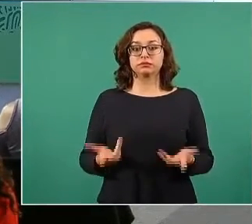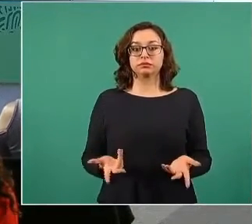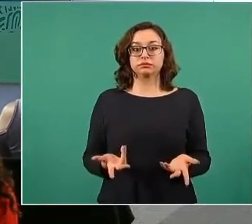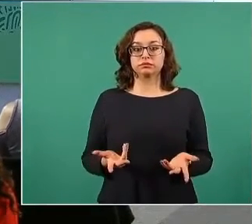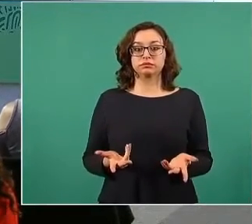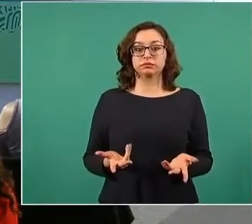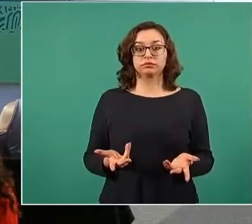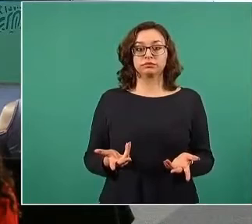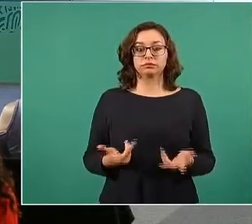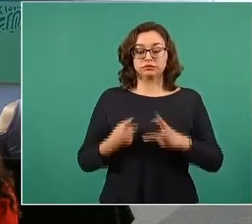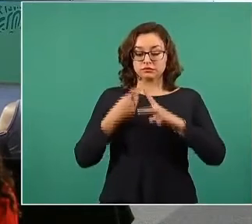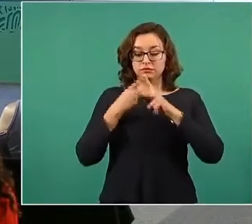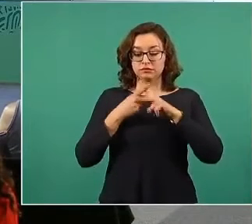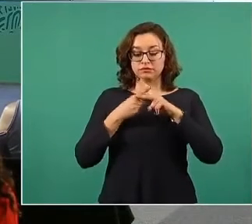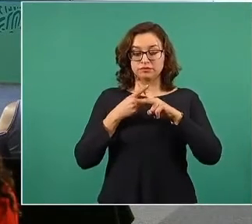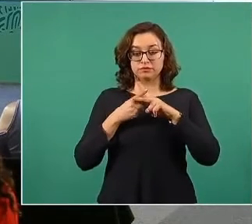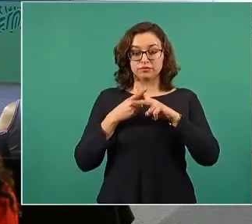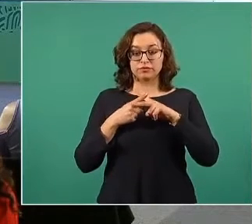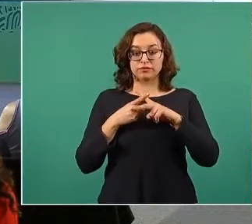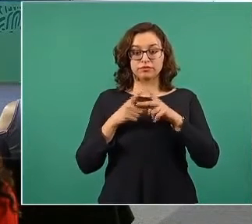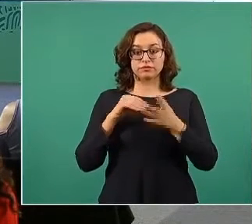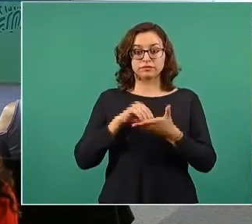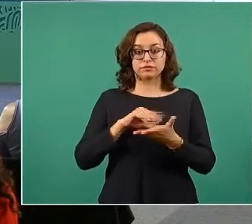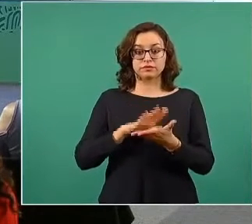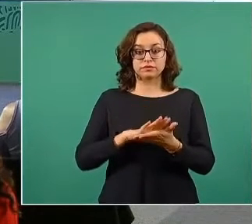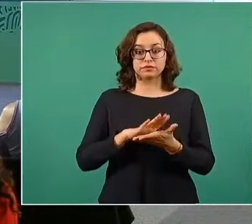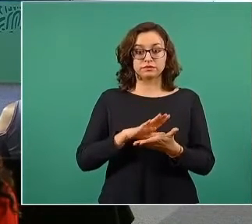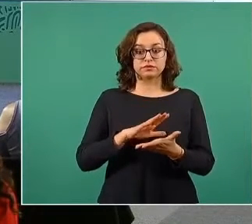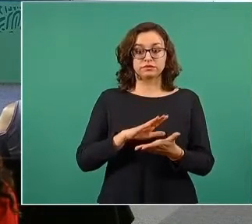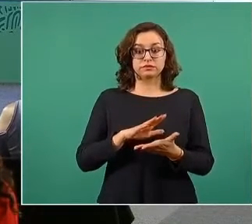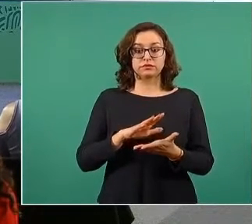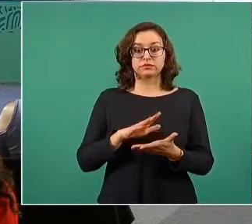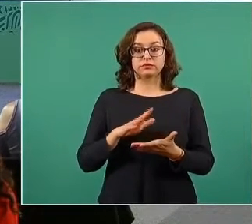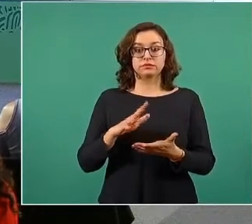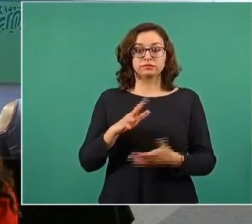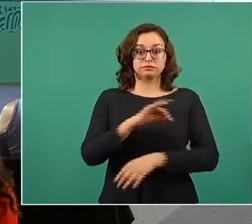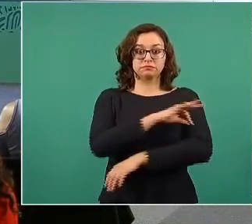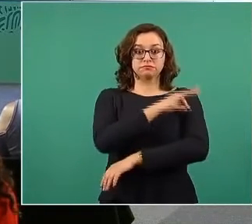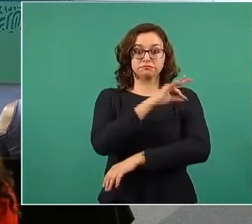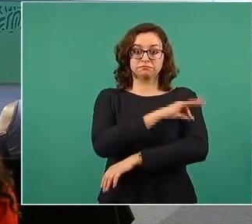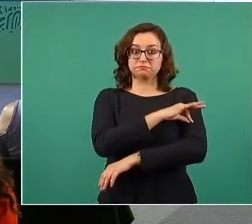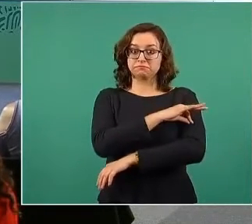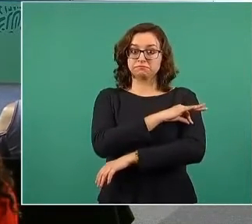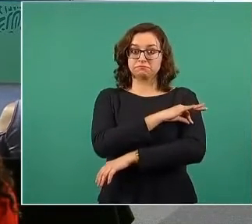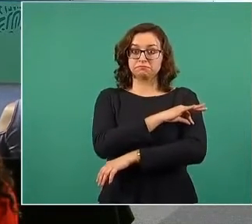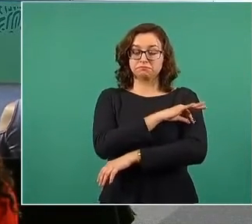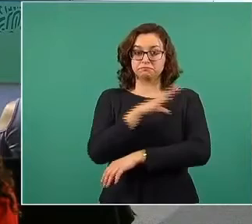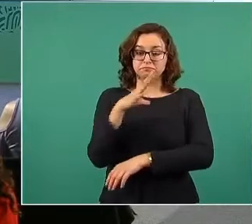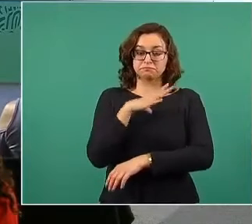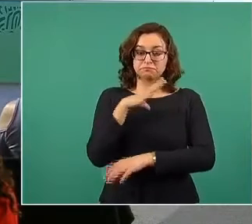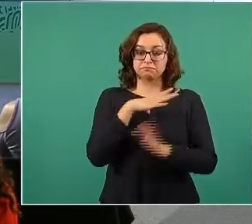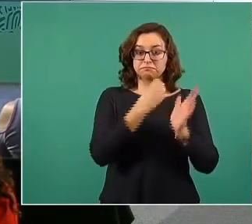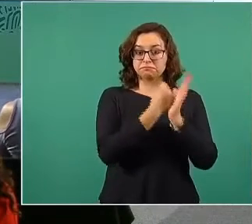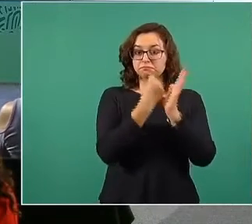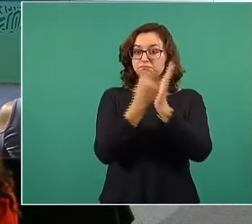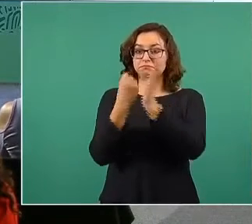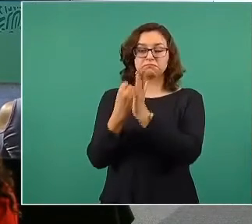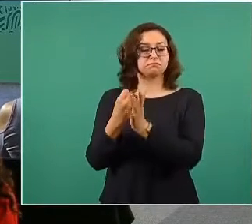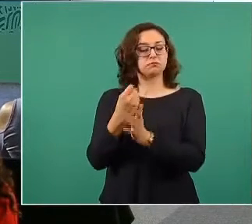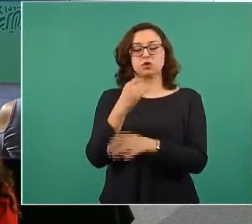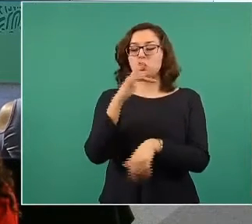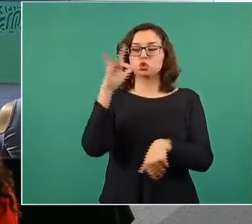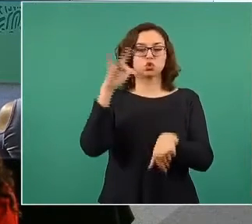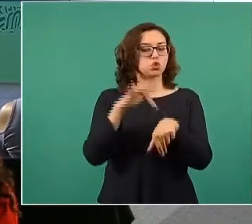acuerdo a nuestra política nacional y las vacunas que tenemos en nuestro país, no